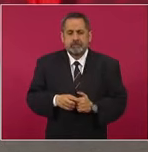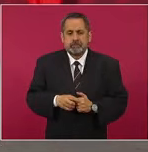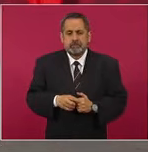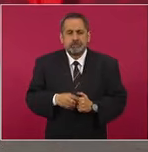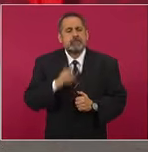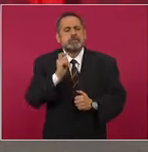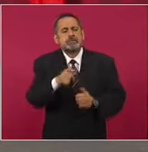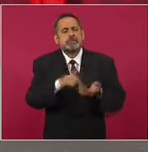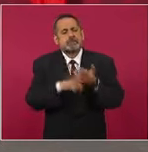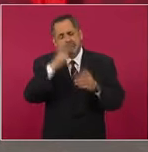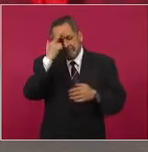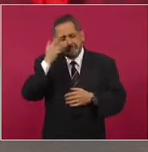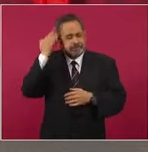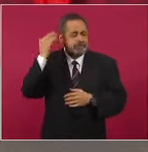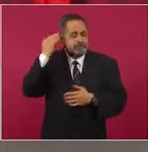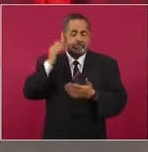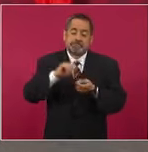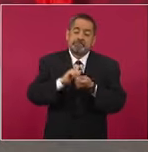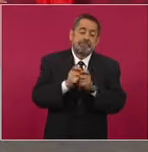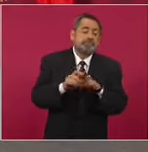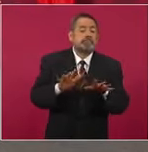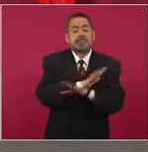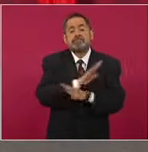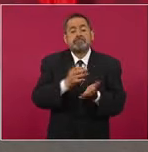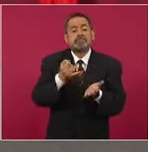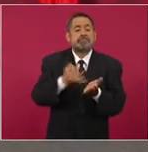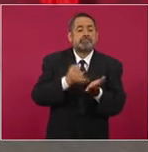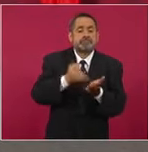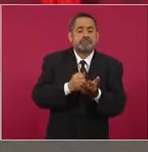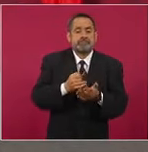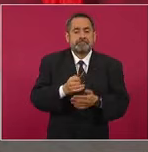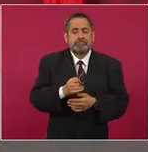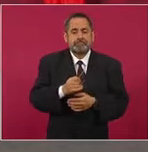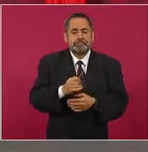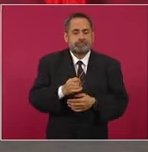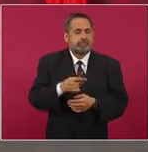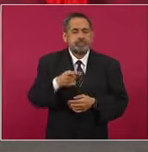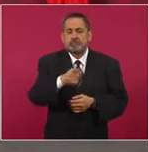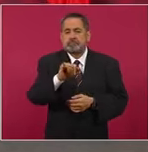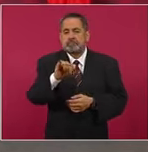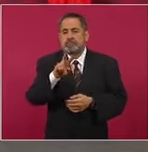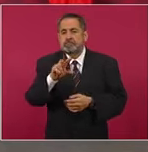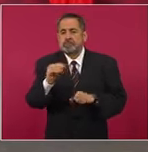¿qué significó durante todo el periodo? Aumento en el IVA,